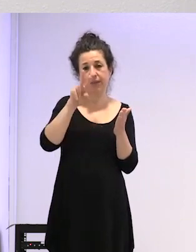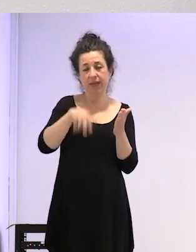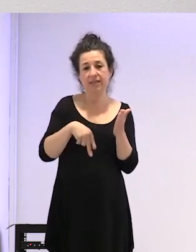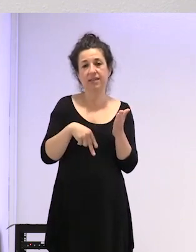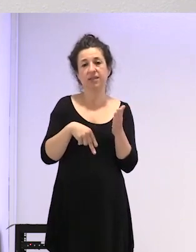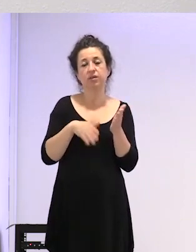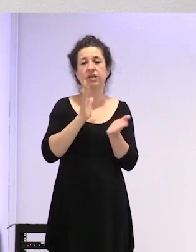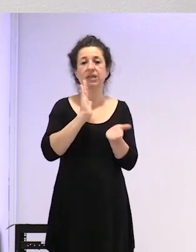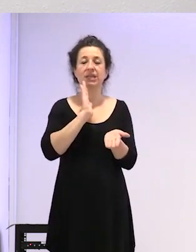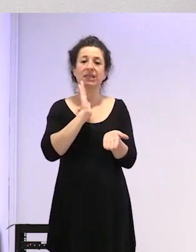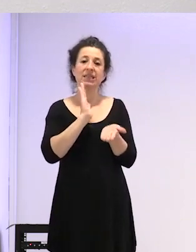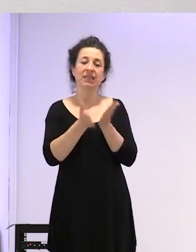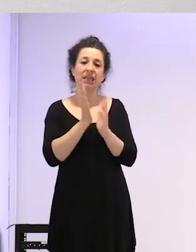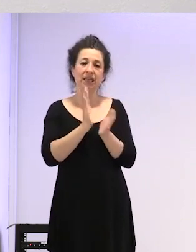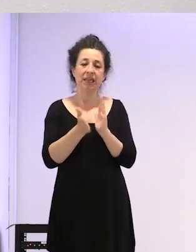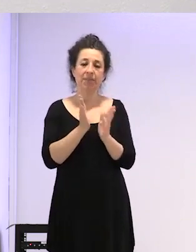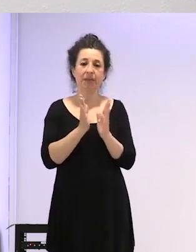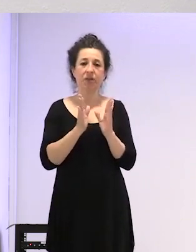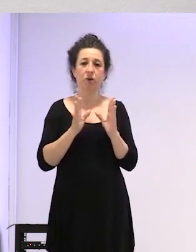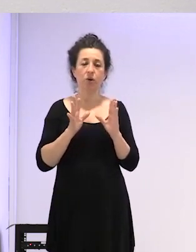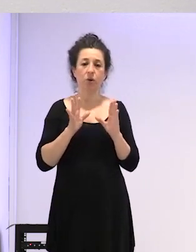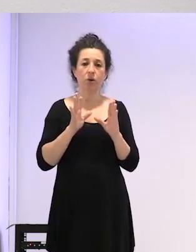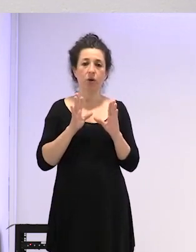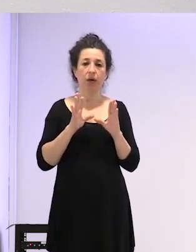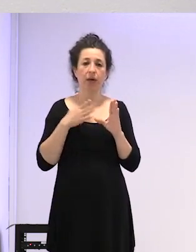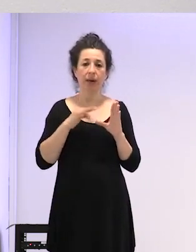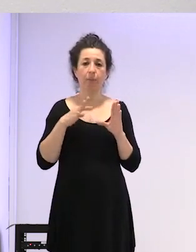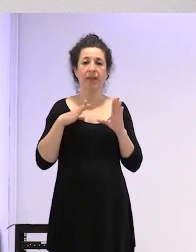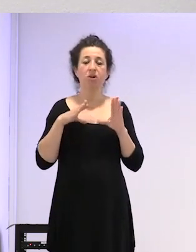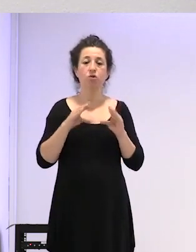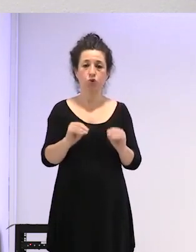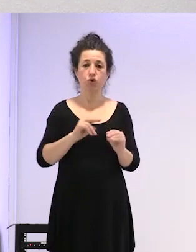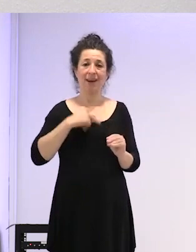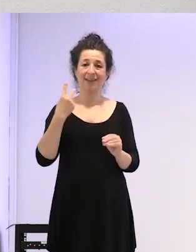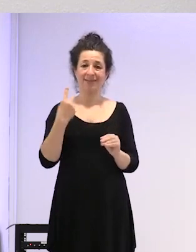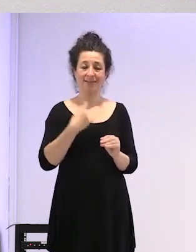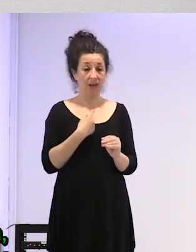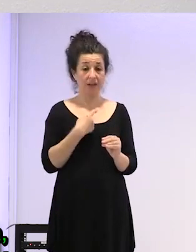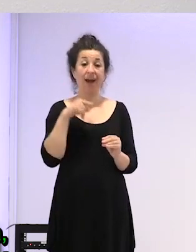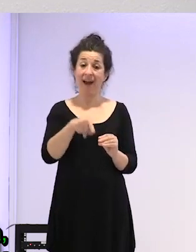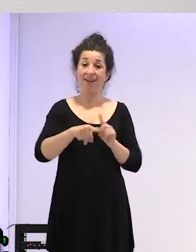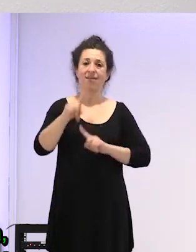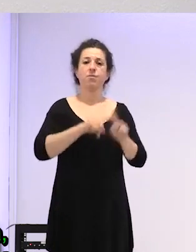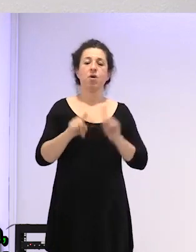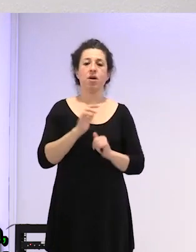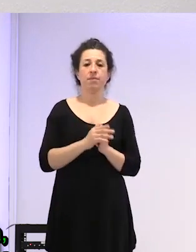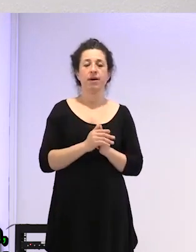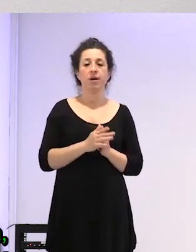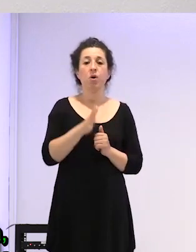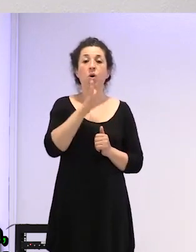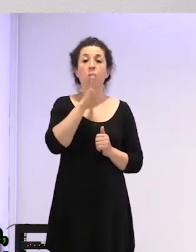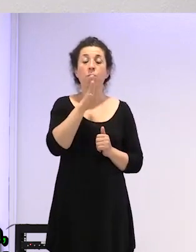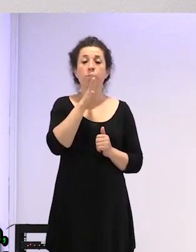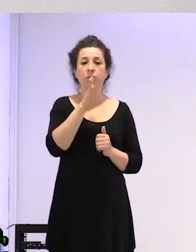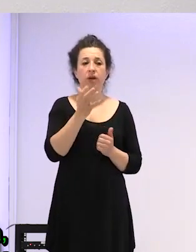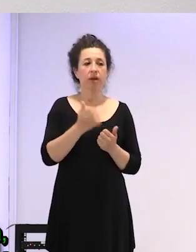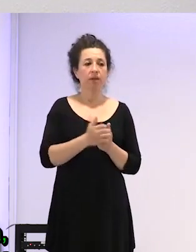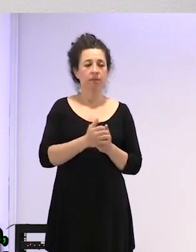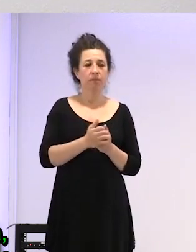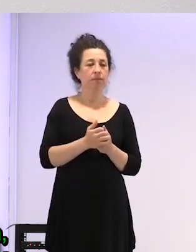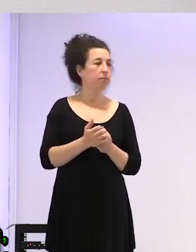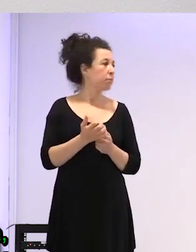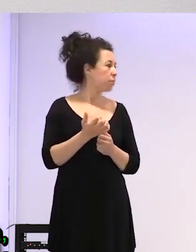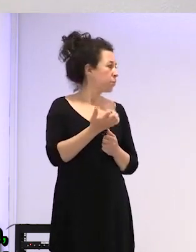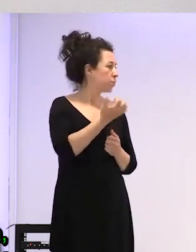tratamiento que es utilizable por personas trans y este es el problema porque por ejemplo cuando Mediestra que